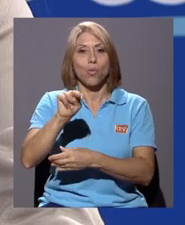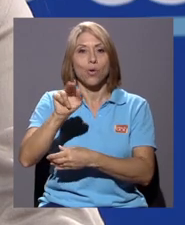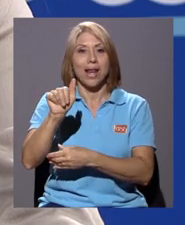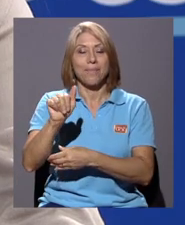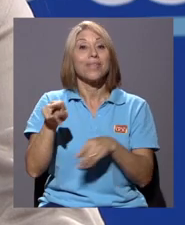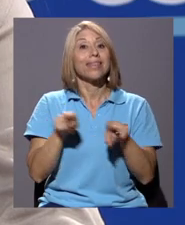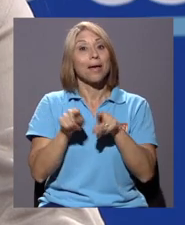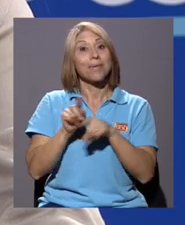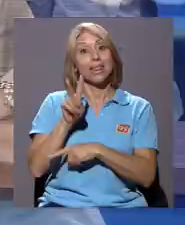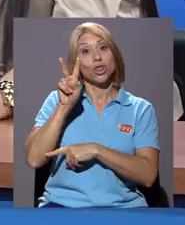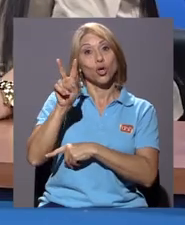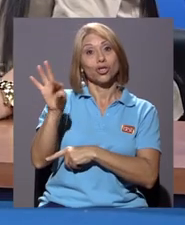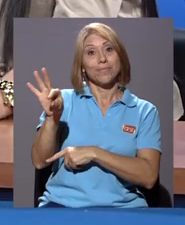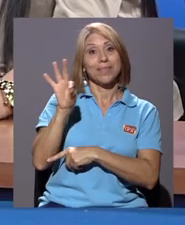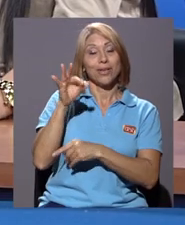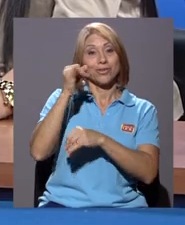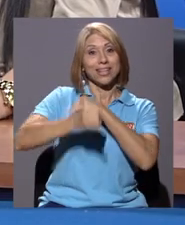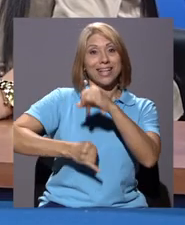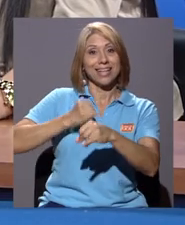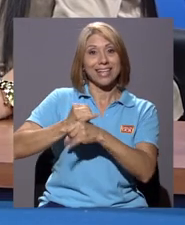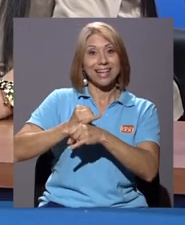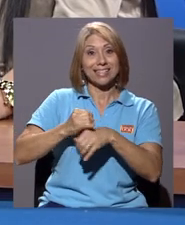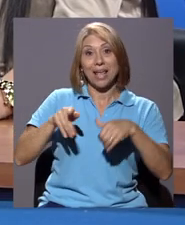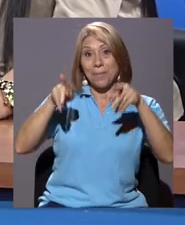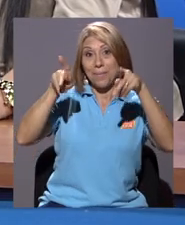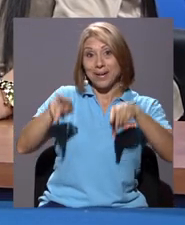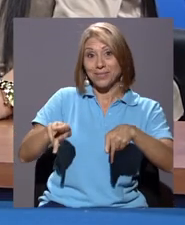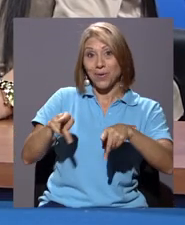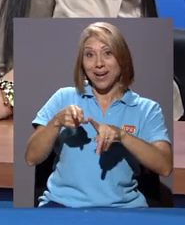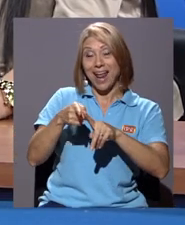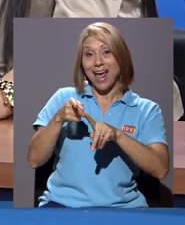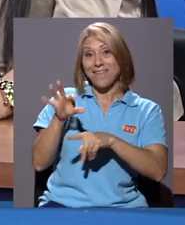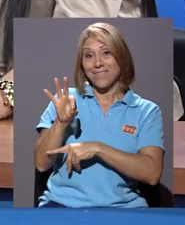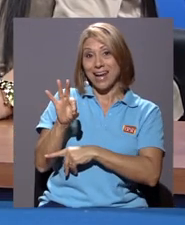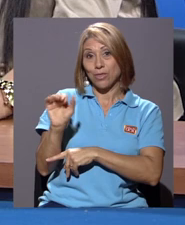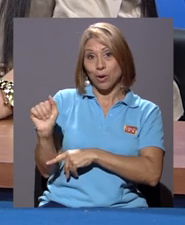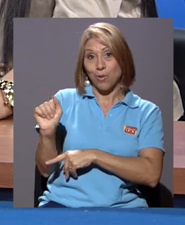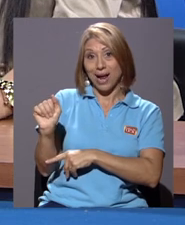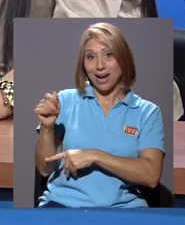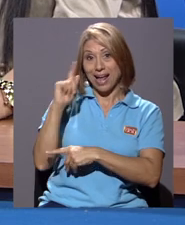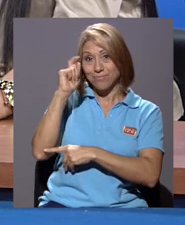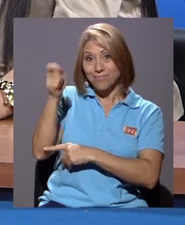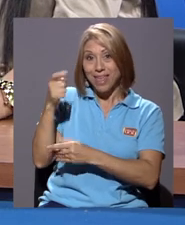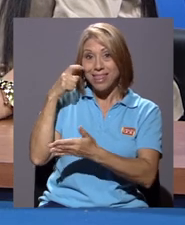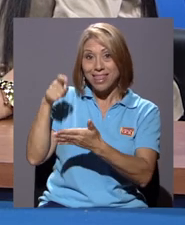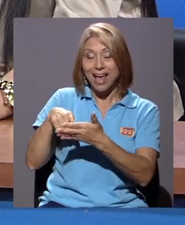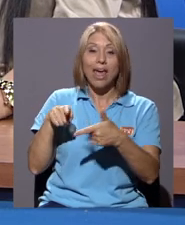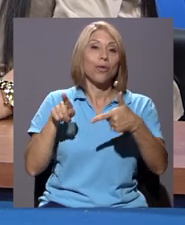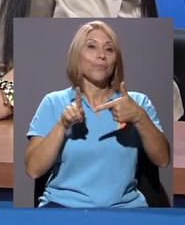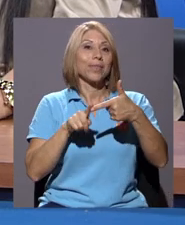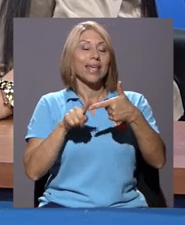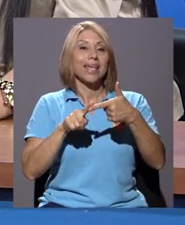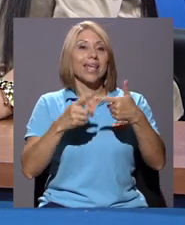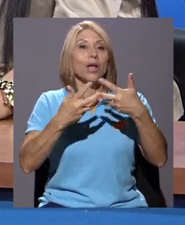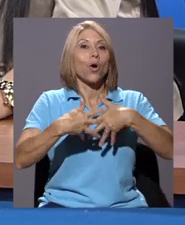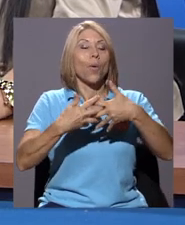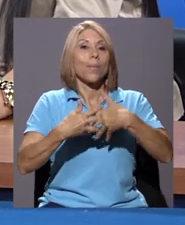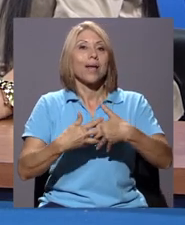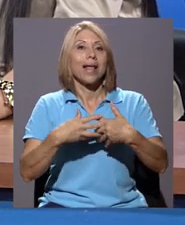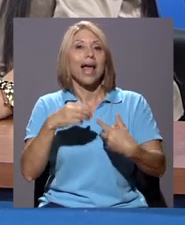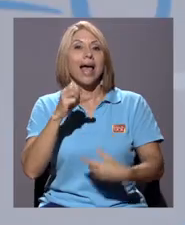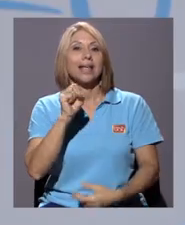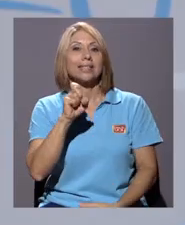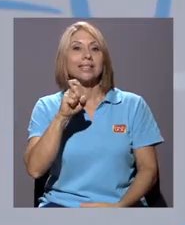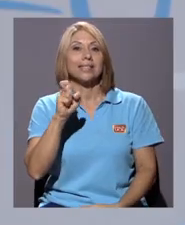dos invitados internacionales, el dedicado del festival, Fernando Anuanga, y también la Compañía 605 de